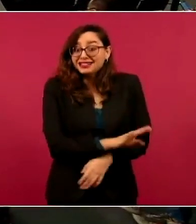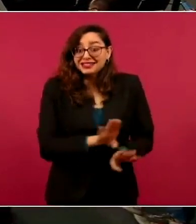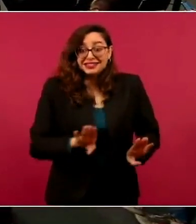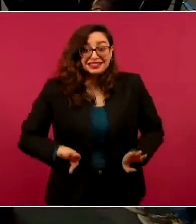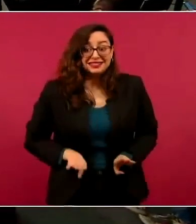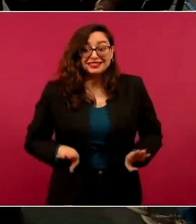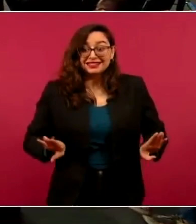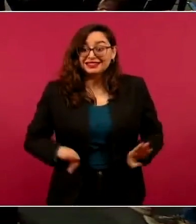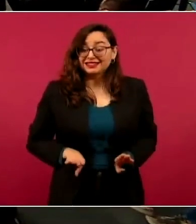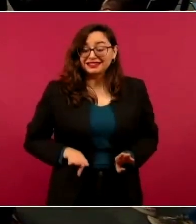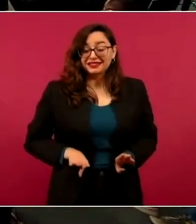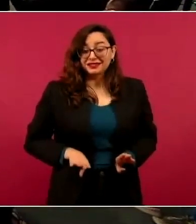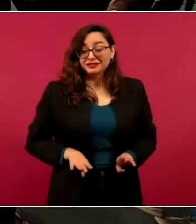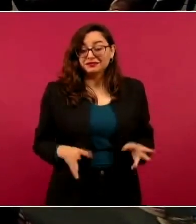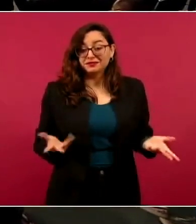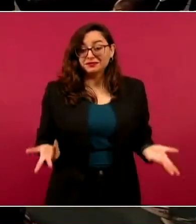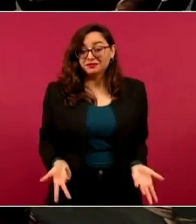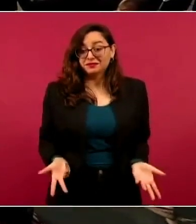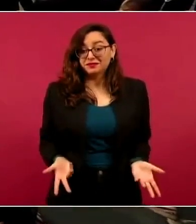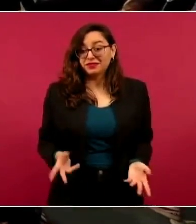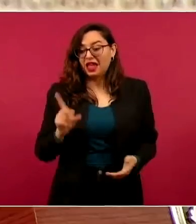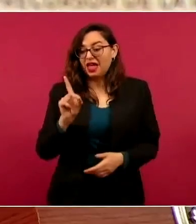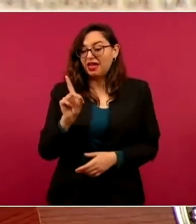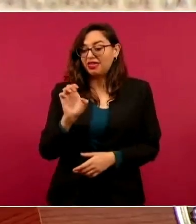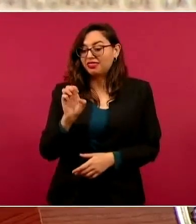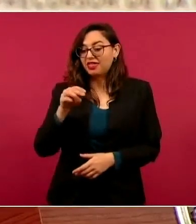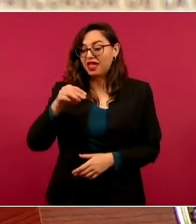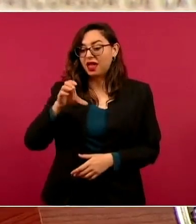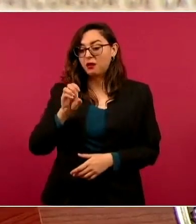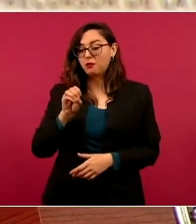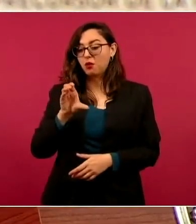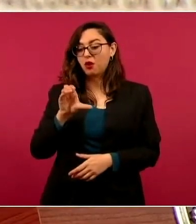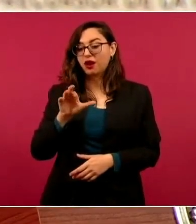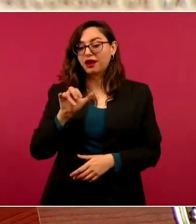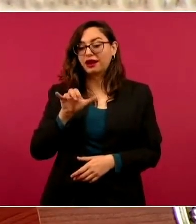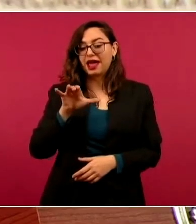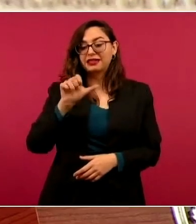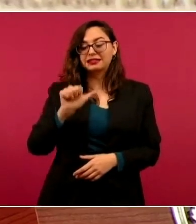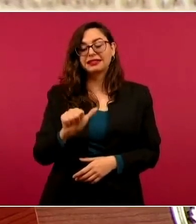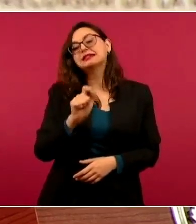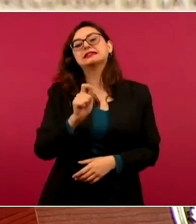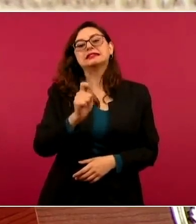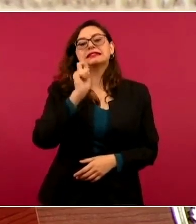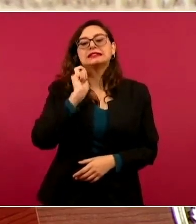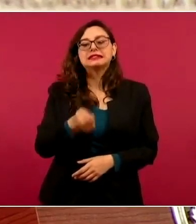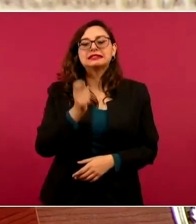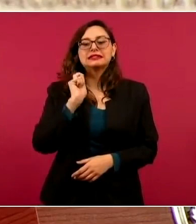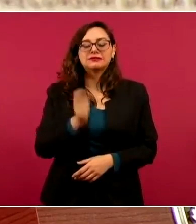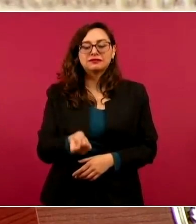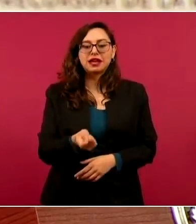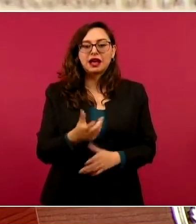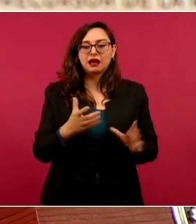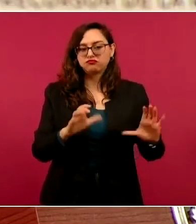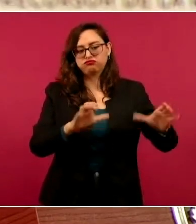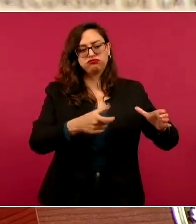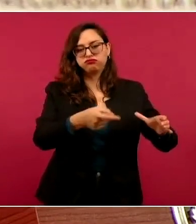en que todos los intereses cuentan menos